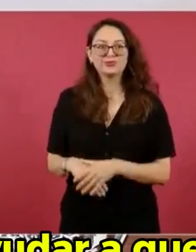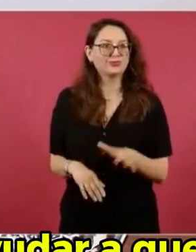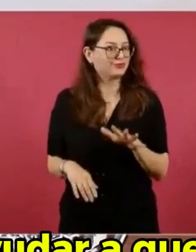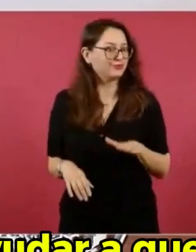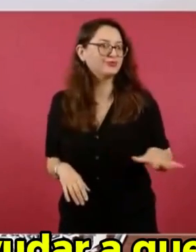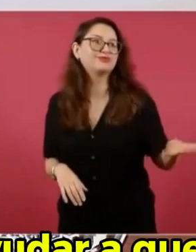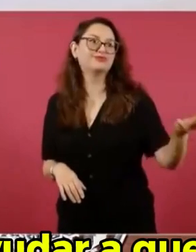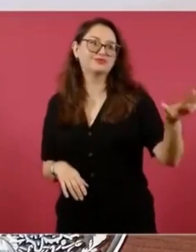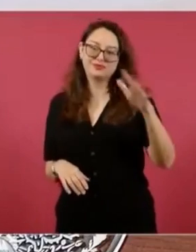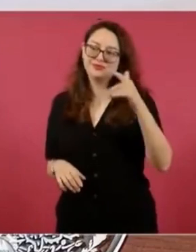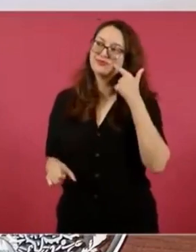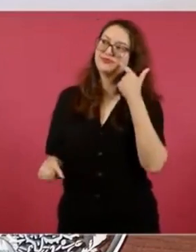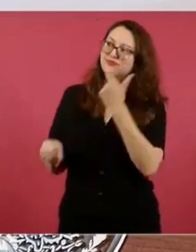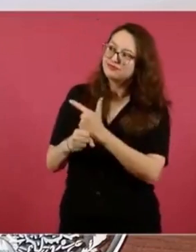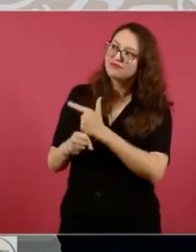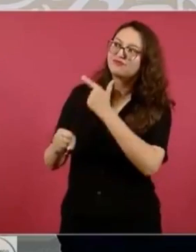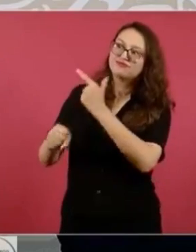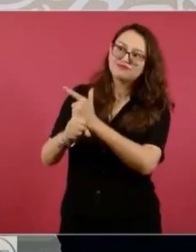transformación en nuestro país.